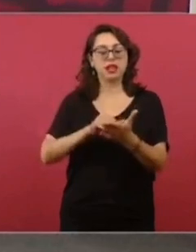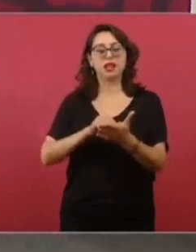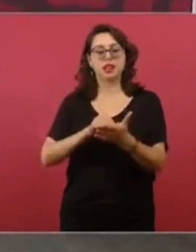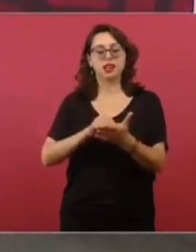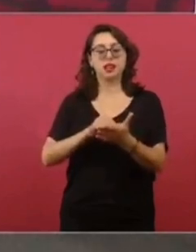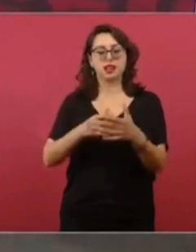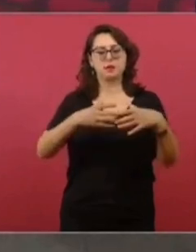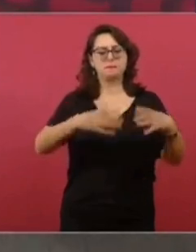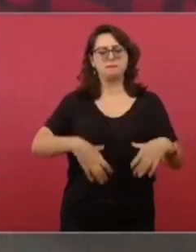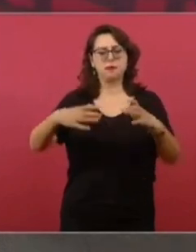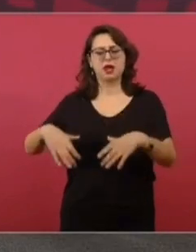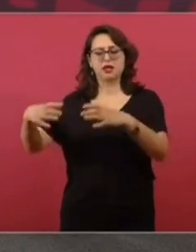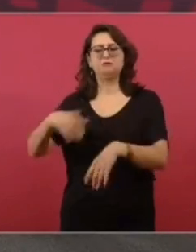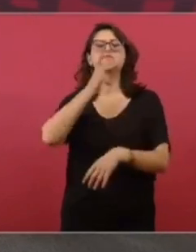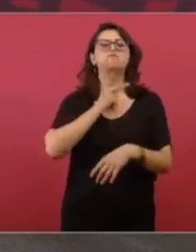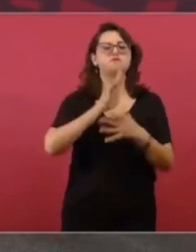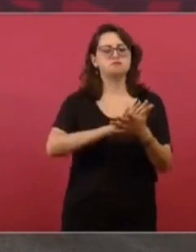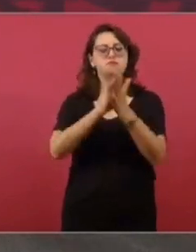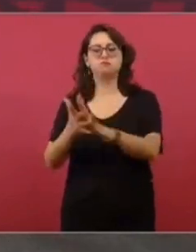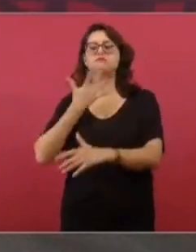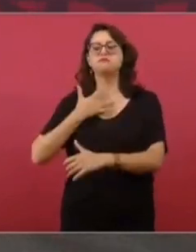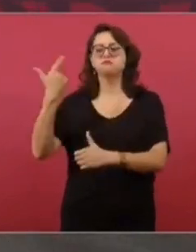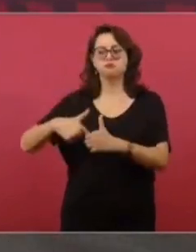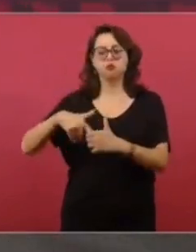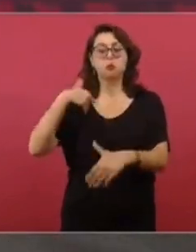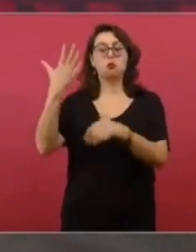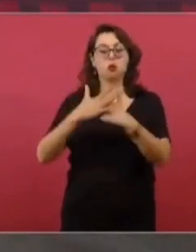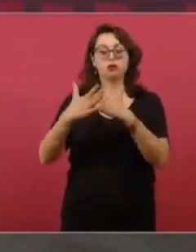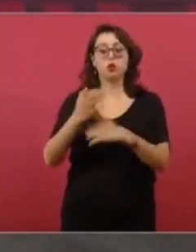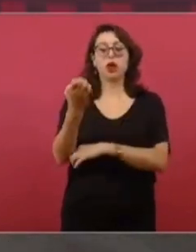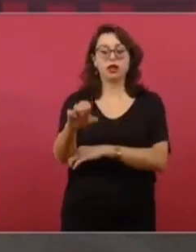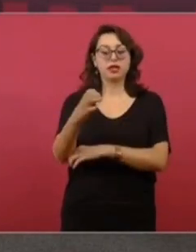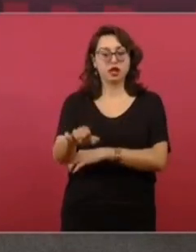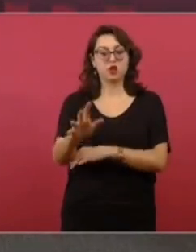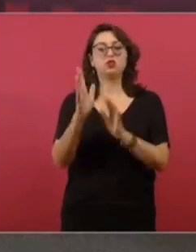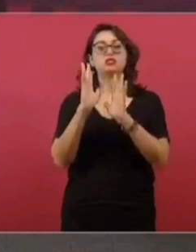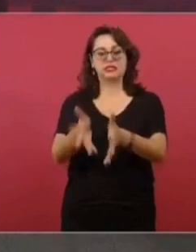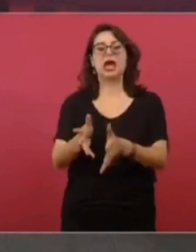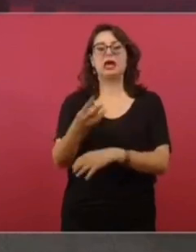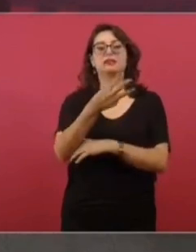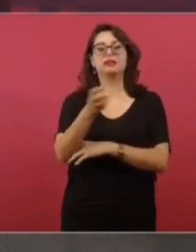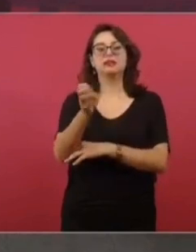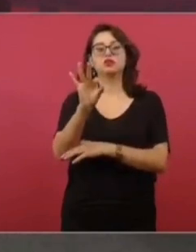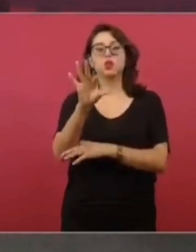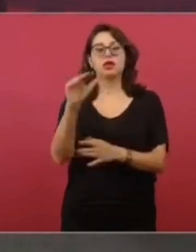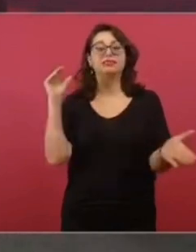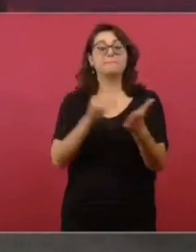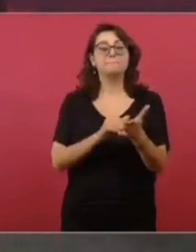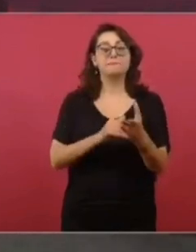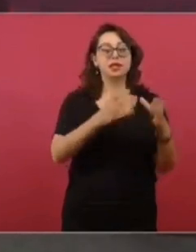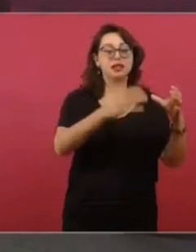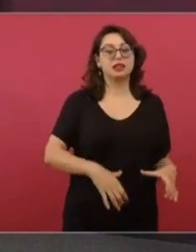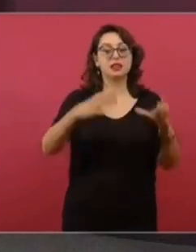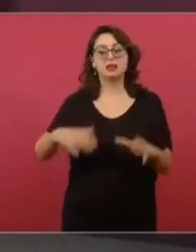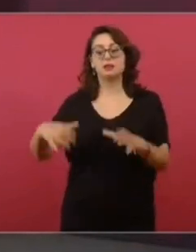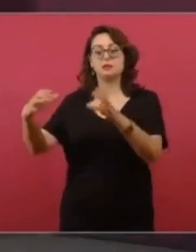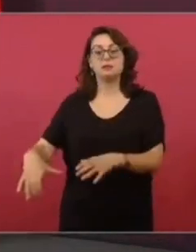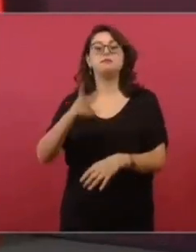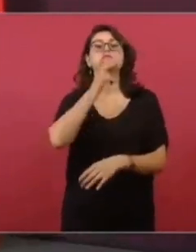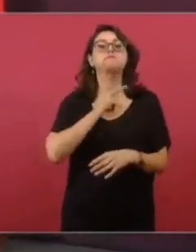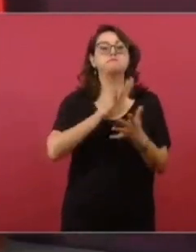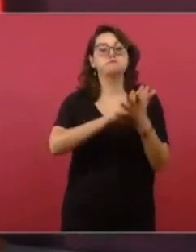Sí, este año. Yo pienso que para principios del año próximo ya va a estar procesando 340 mil barriles de crudo. Apúntele bien.